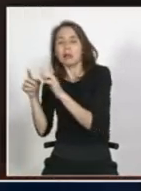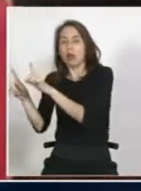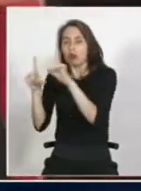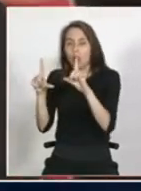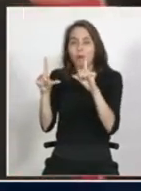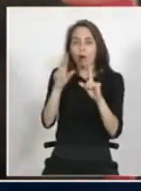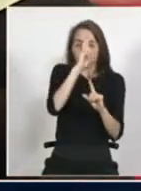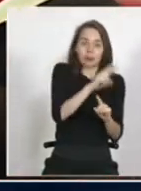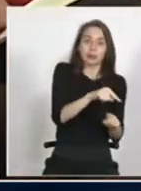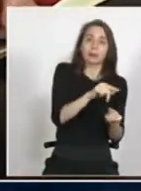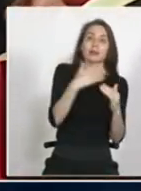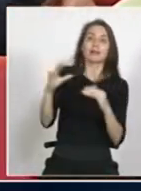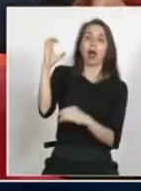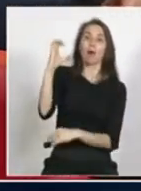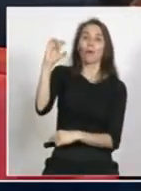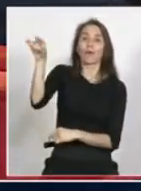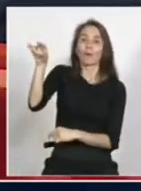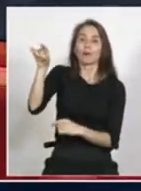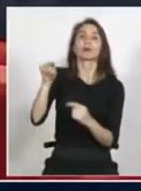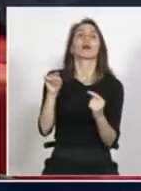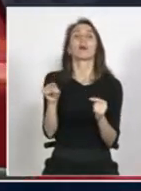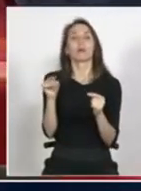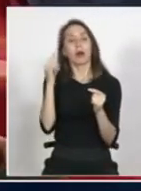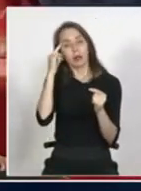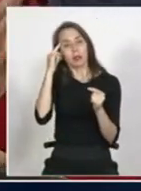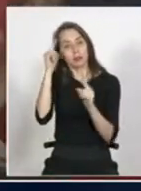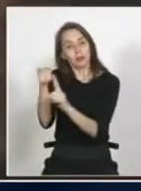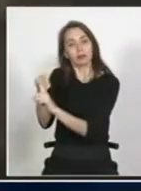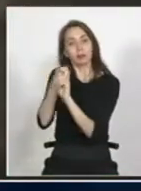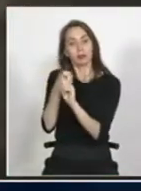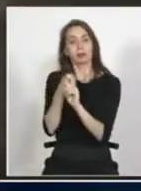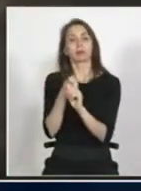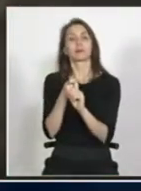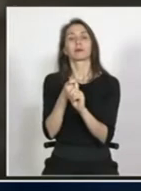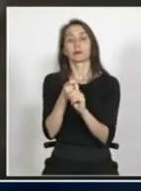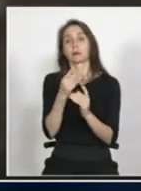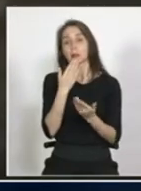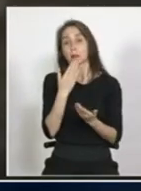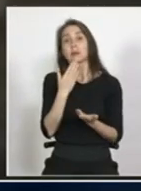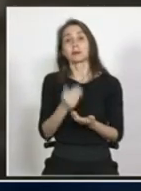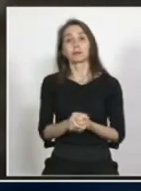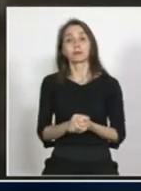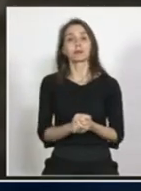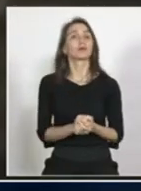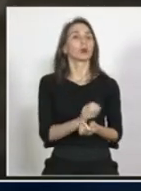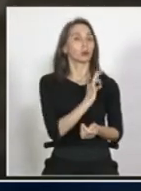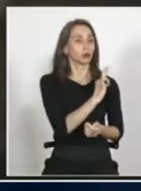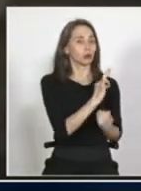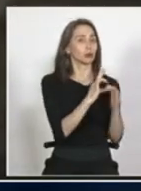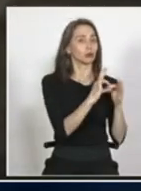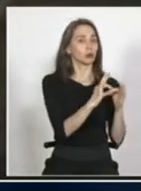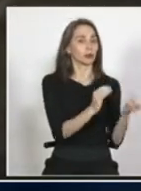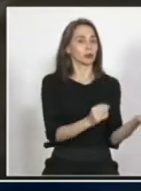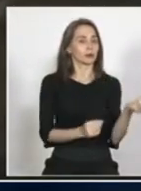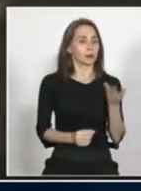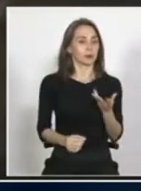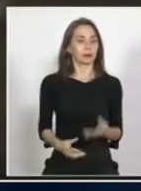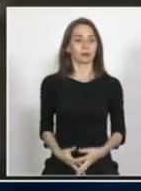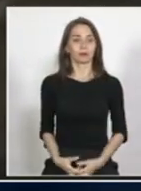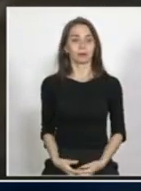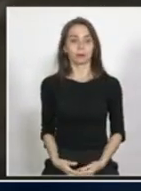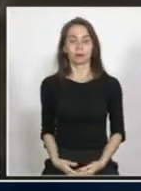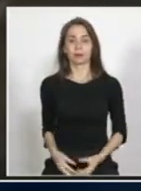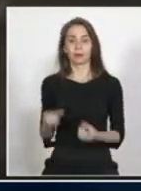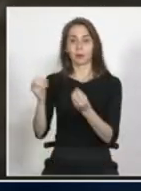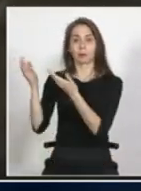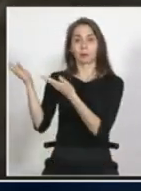inicio, para que no se quede eso también como en el tintero. Sí, súper, súper, te lo agradezco. Damos la